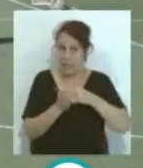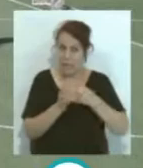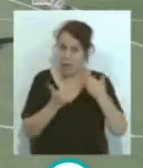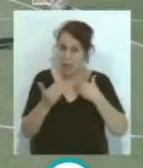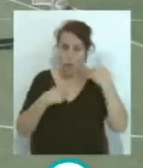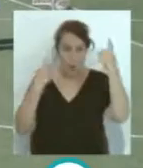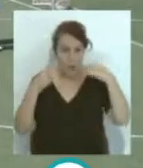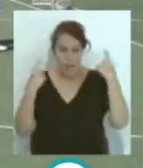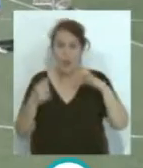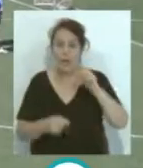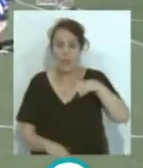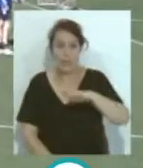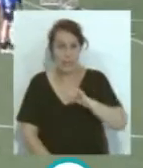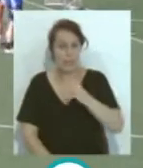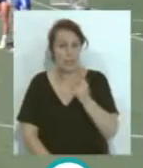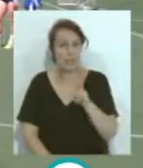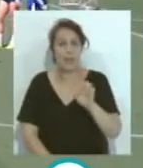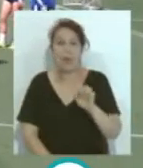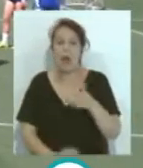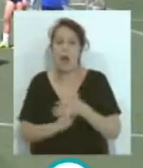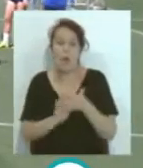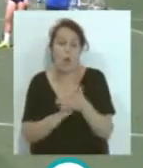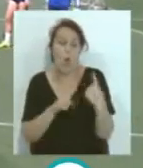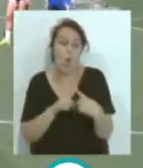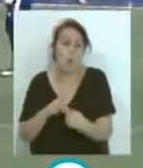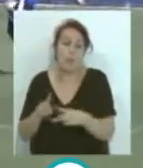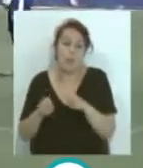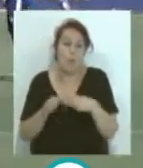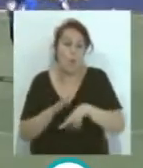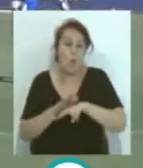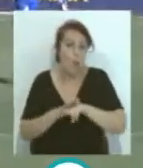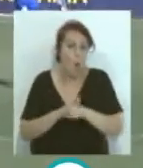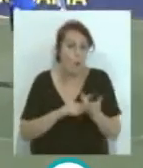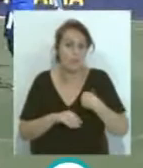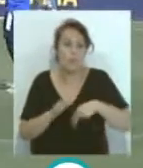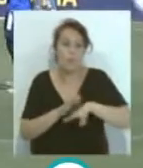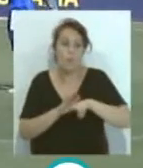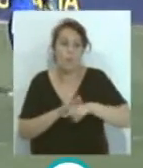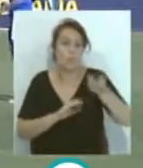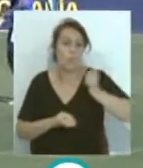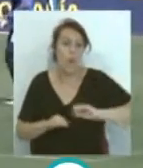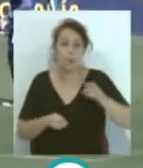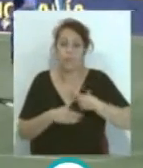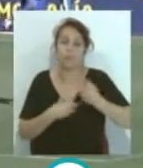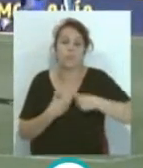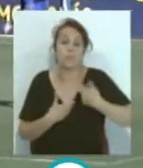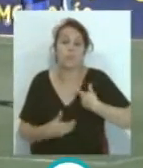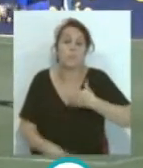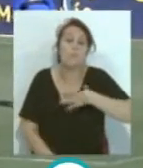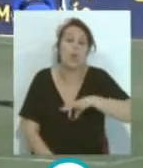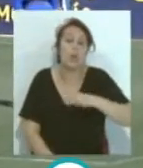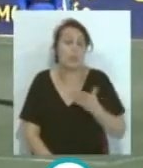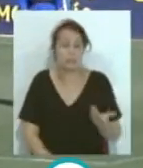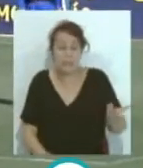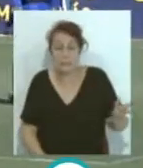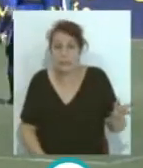Cordero... ...con Enrique... ...hablando de... ...de cosas de fútbol... ...de futbolista... ...de posibles incorporaciones... ...eh... ...o sea